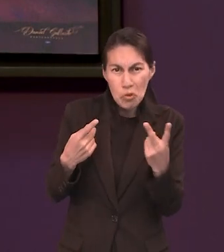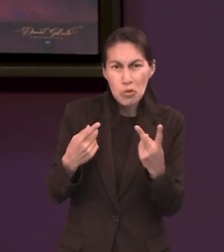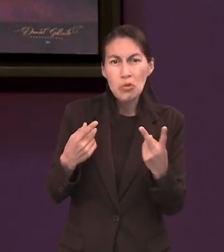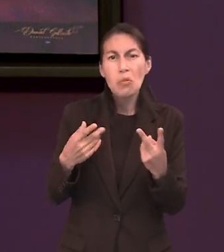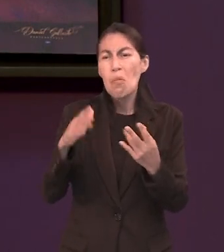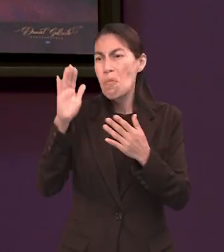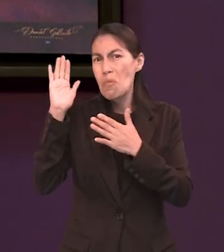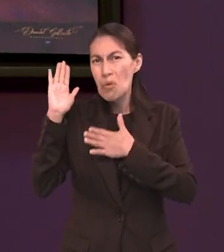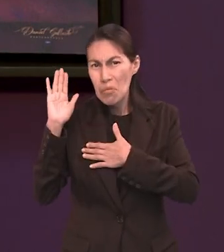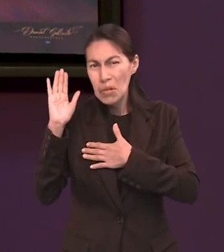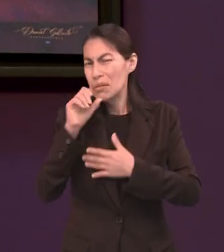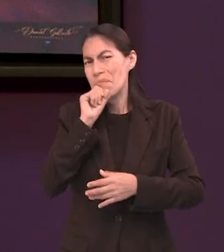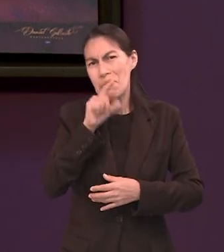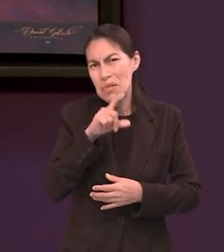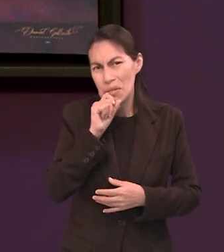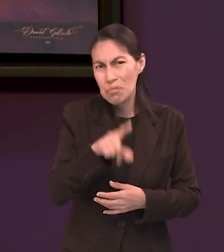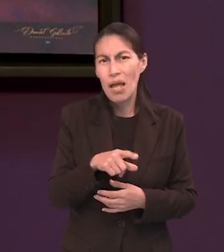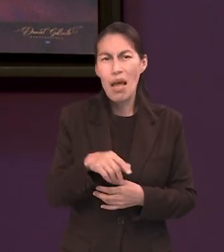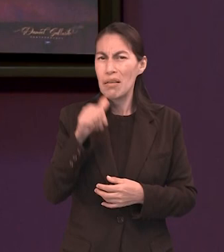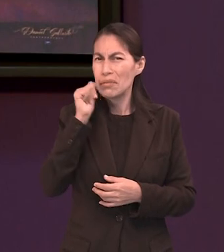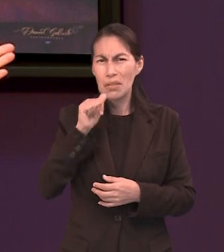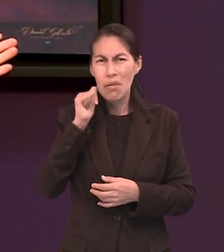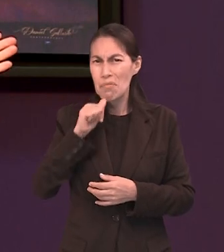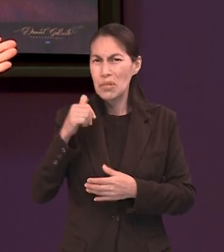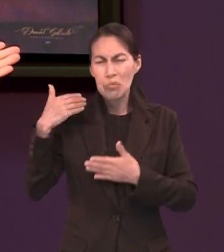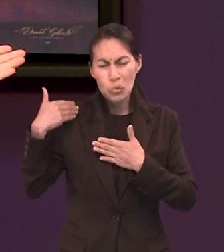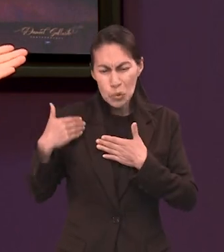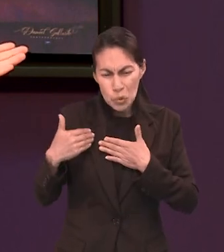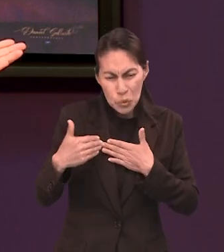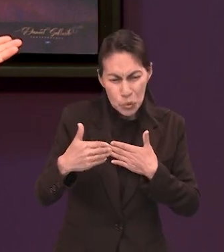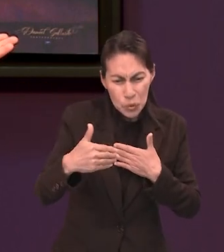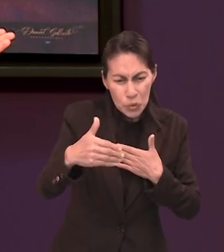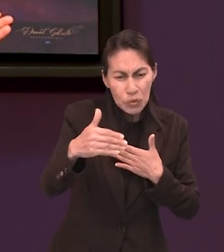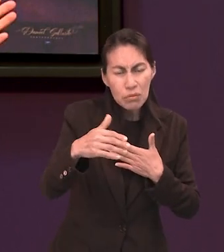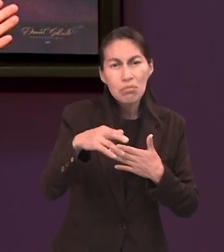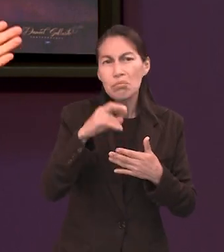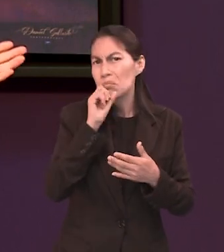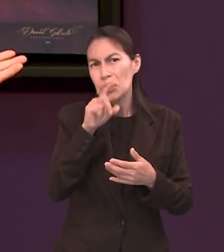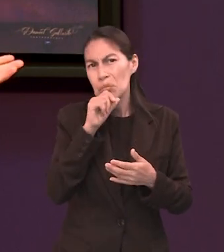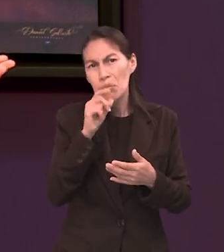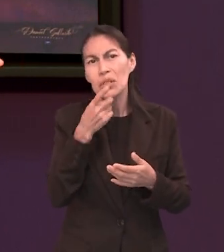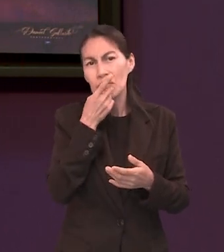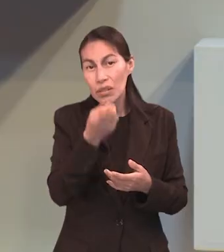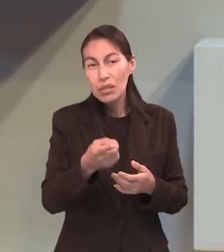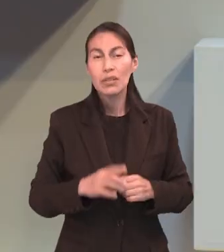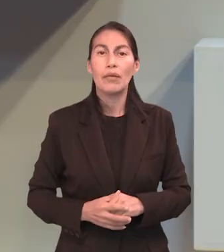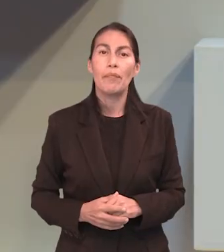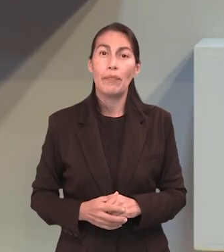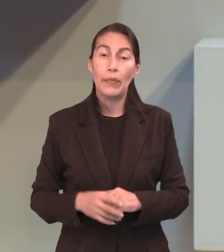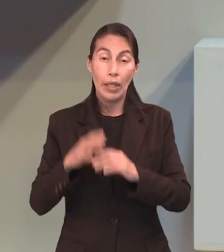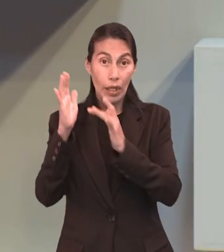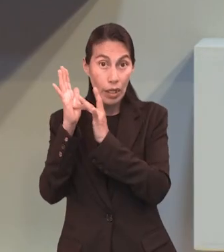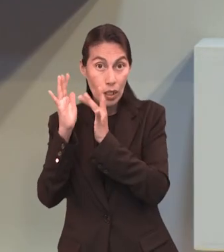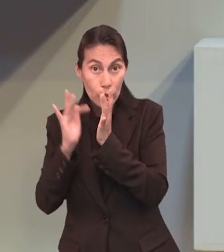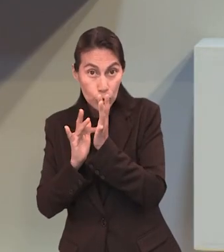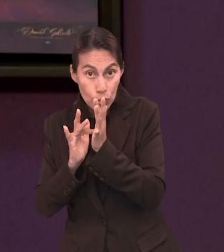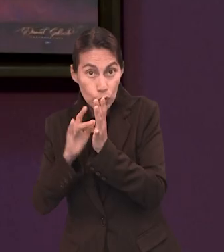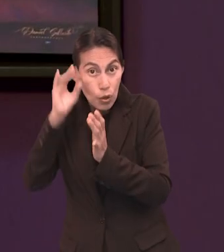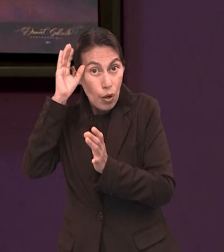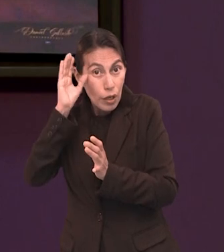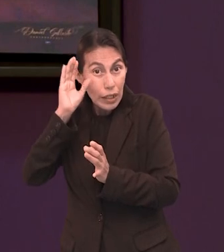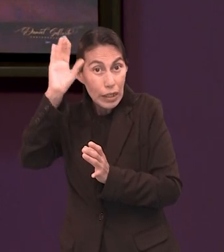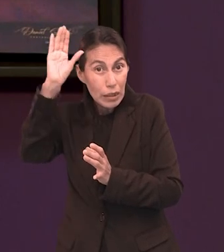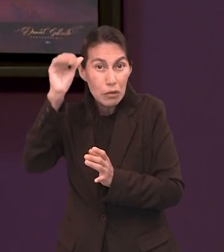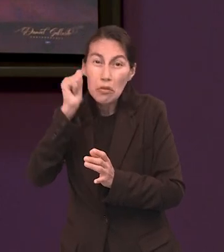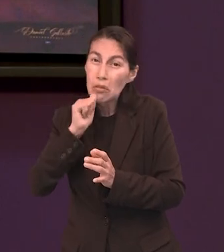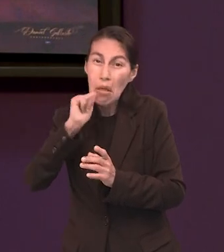Testamento siempre ha sido el mismo. Es una promesa que siempre se ha repetido durante toda la historia de la Biblia, y es que